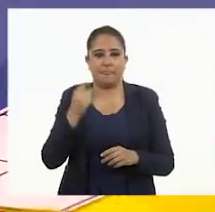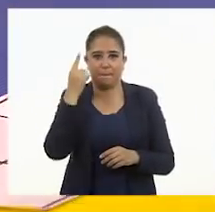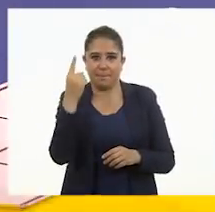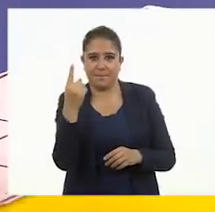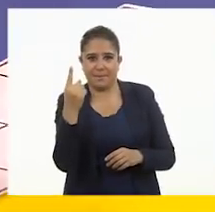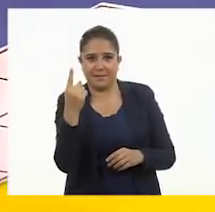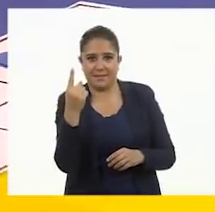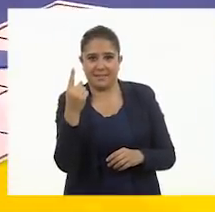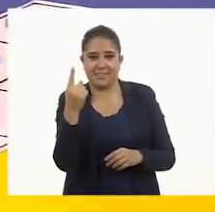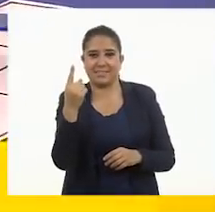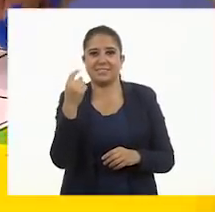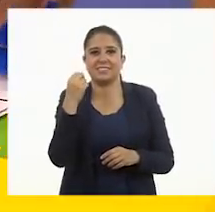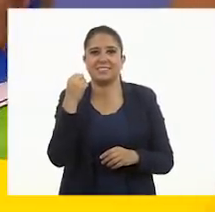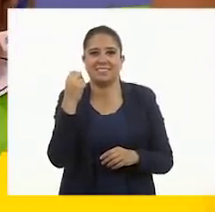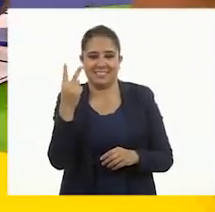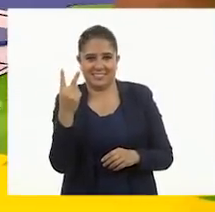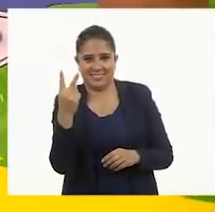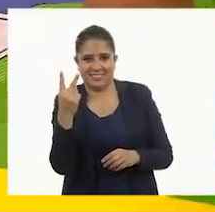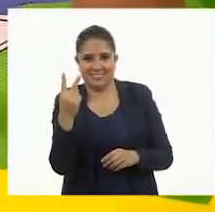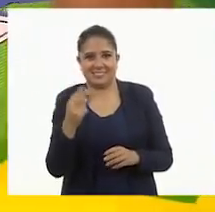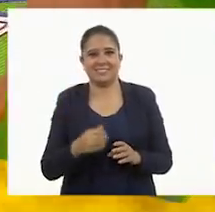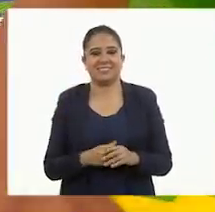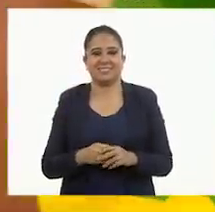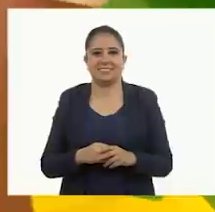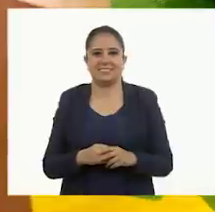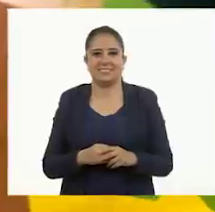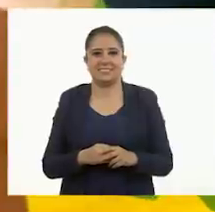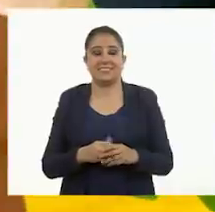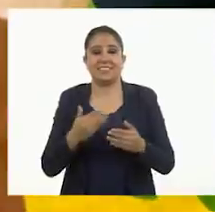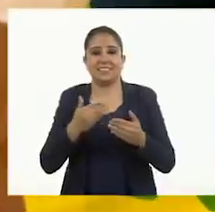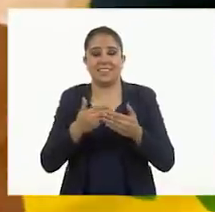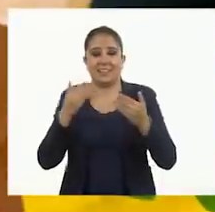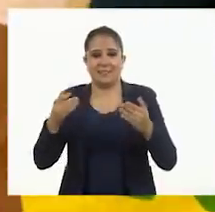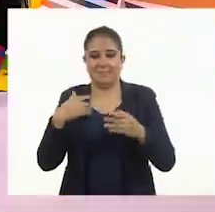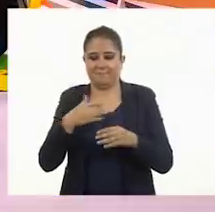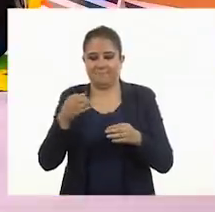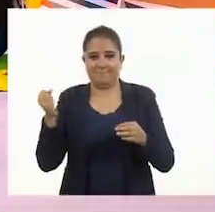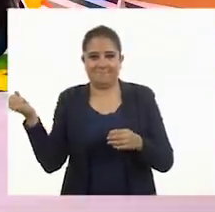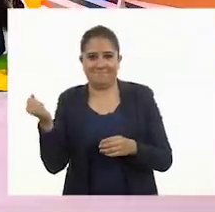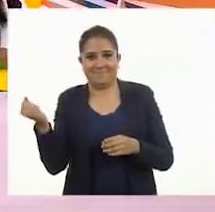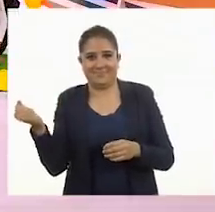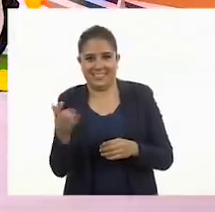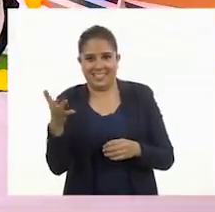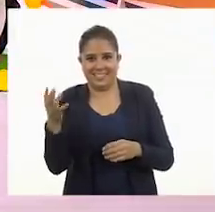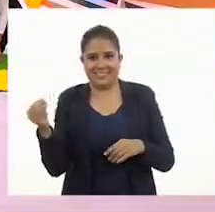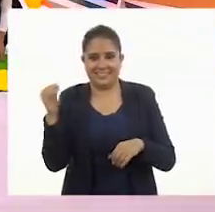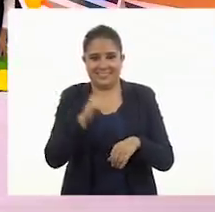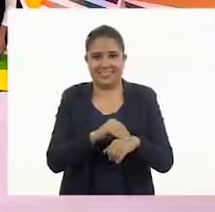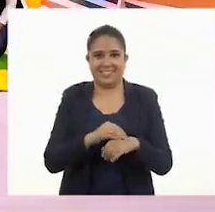y dos. Voy a pasar el dado. Quedo muy lejos